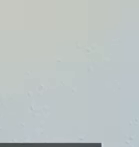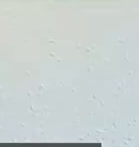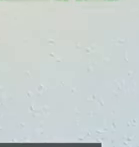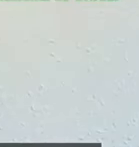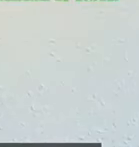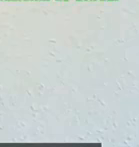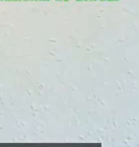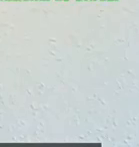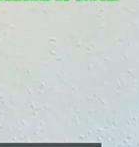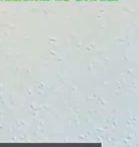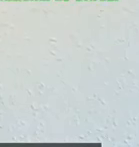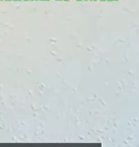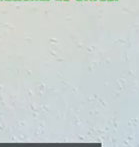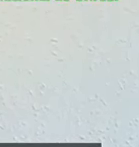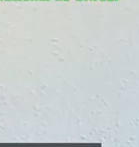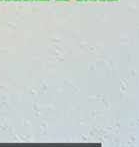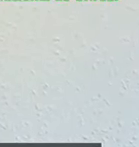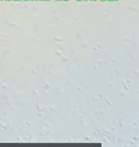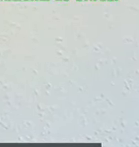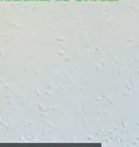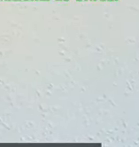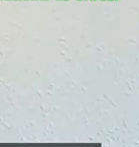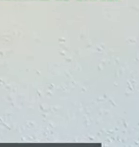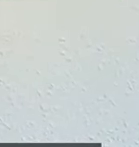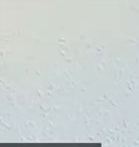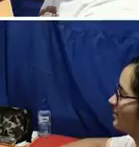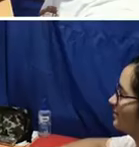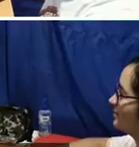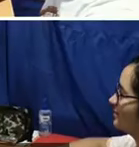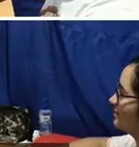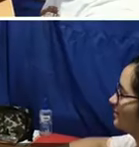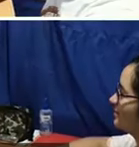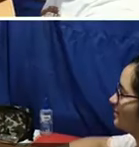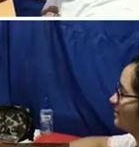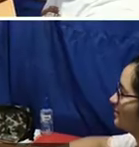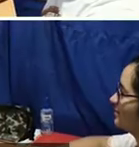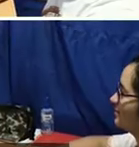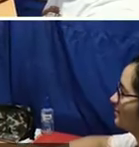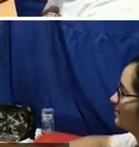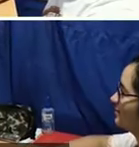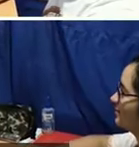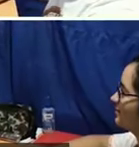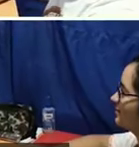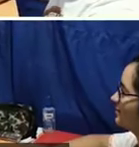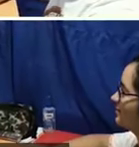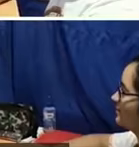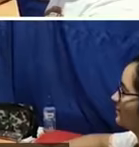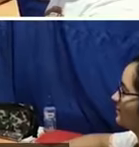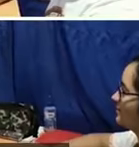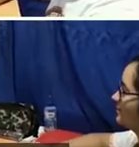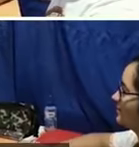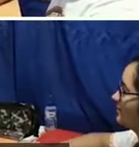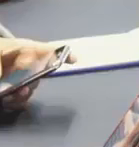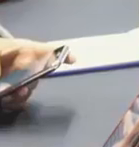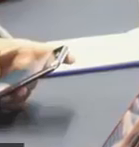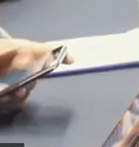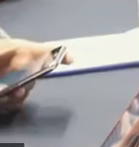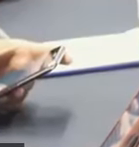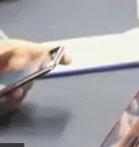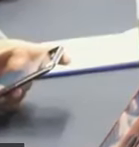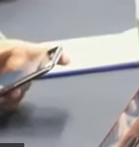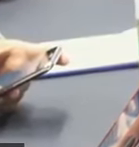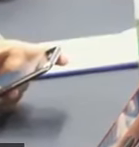Me interesan mucho los temas que estamos trabajando en Aprendo en Casa. Y cuando algo me llama la atención, investigo un poco más.